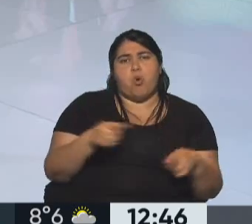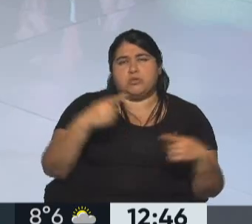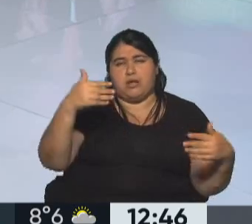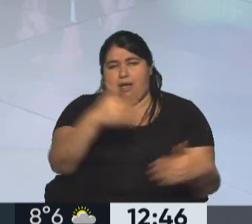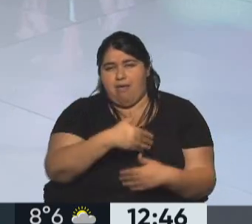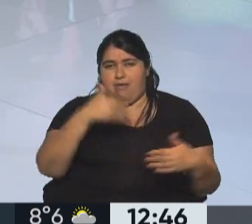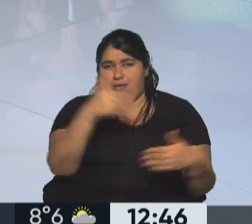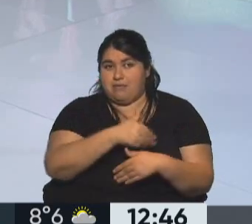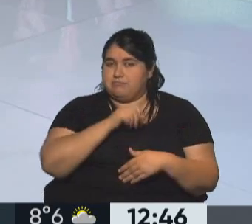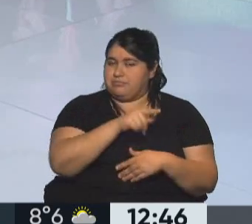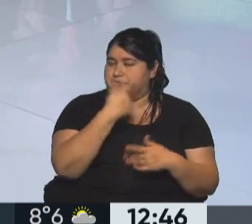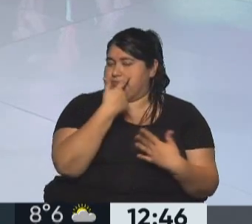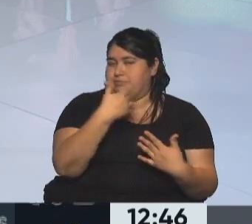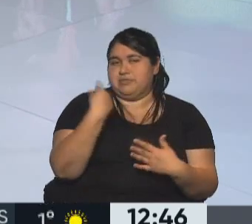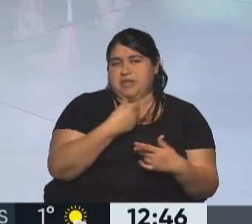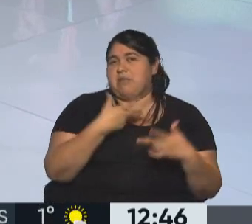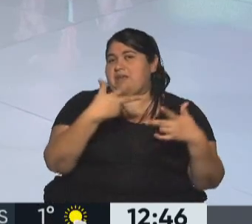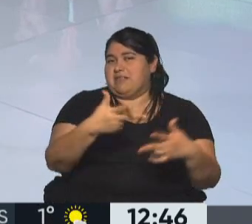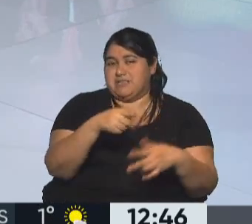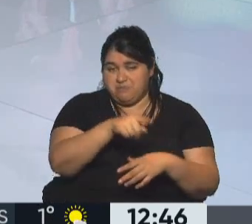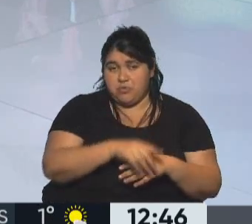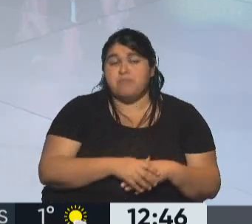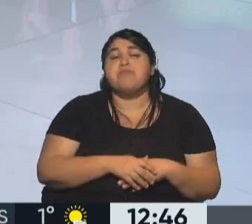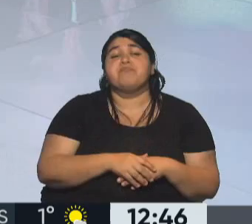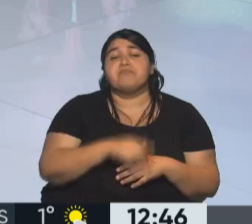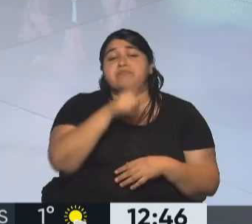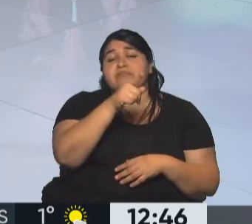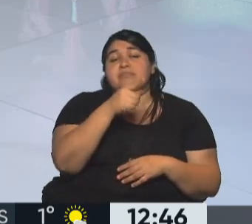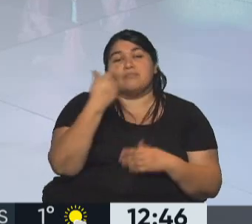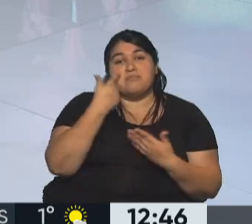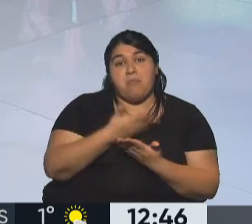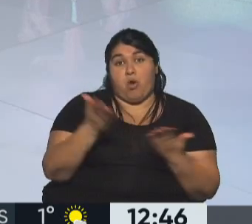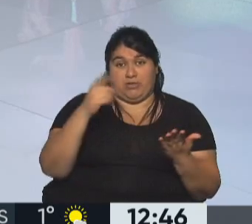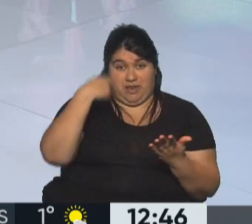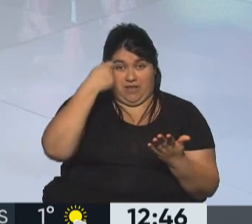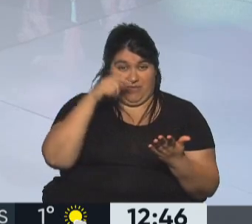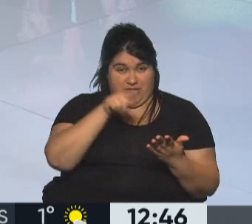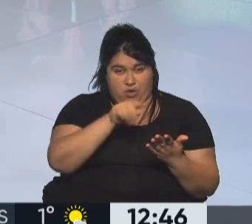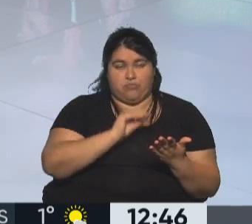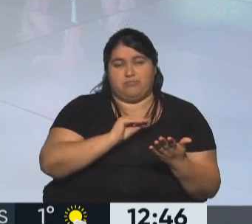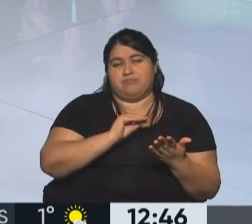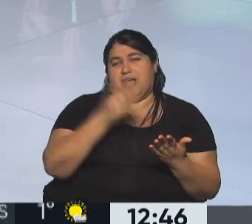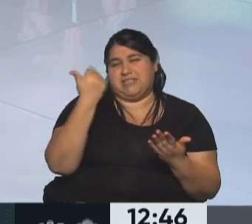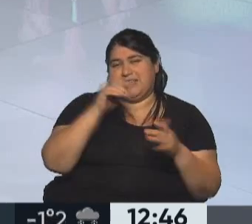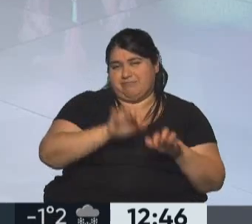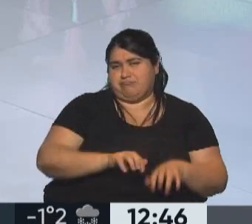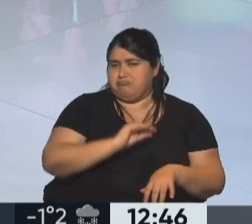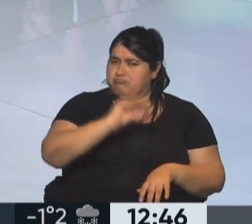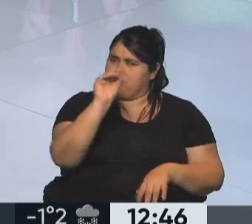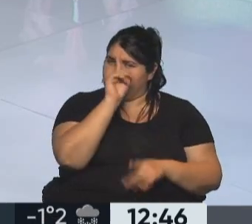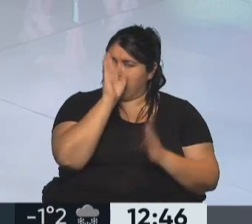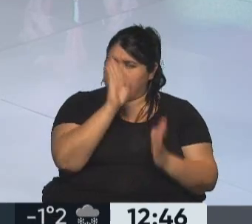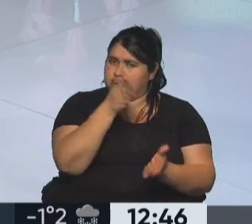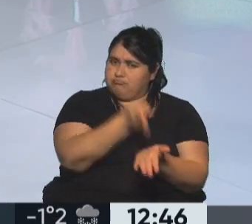muy talentoso Catriel, siempre lo decimos acá, y acá lo tenemos compartiendo. Miren ustedes lo que ayer posteó con mucha convicción